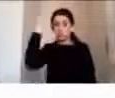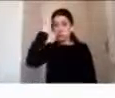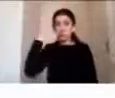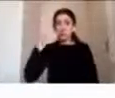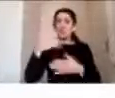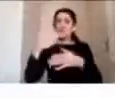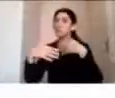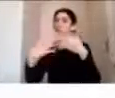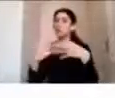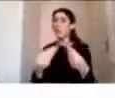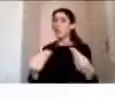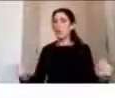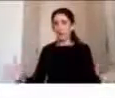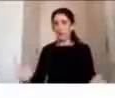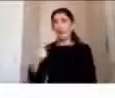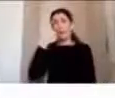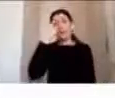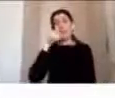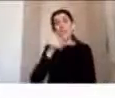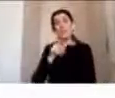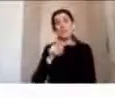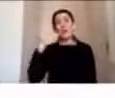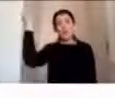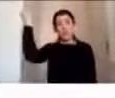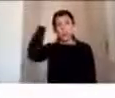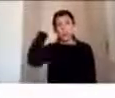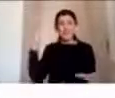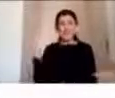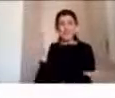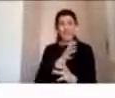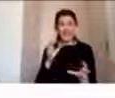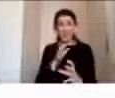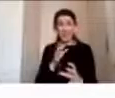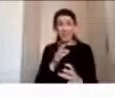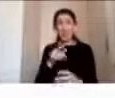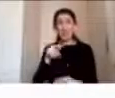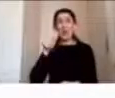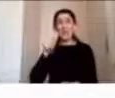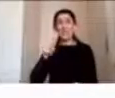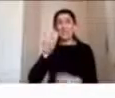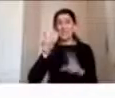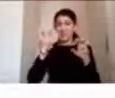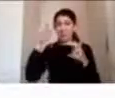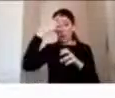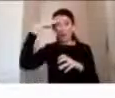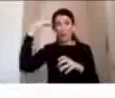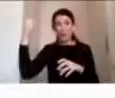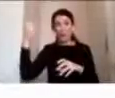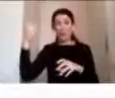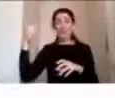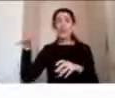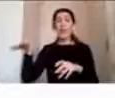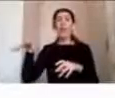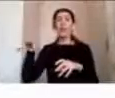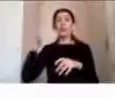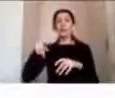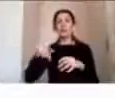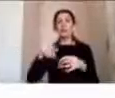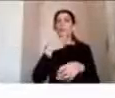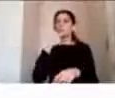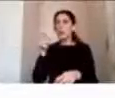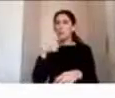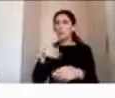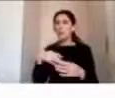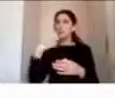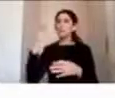pero en los casos más severos esto puede durar semanas entonces en base como a estos factores que les mencionaba